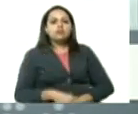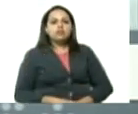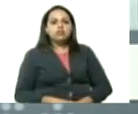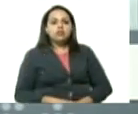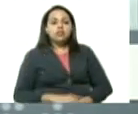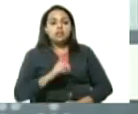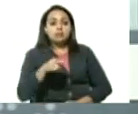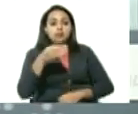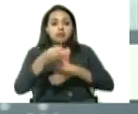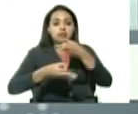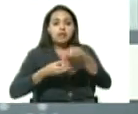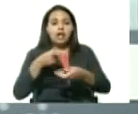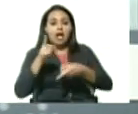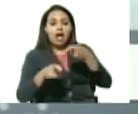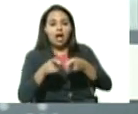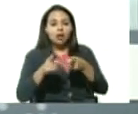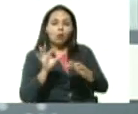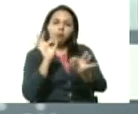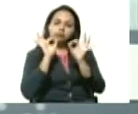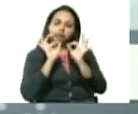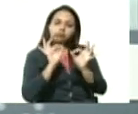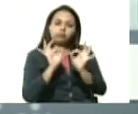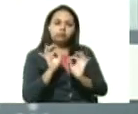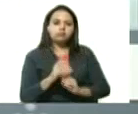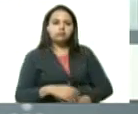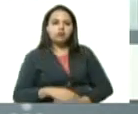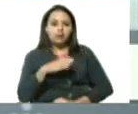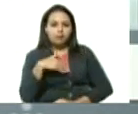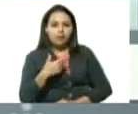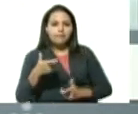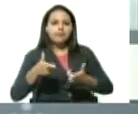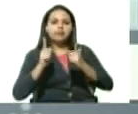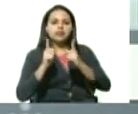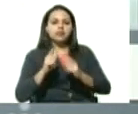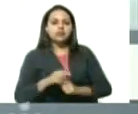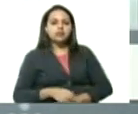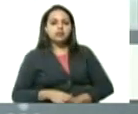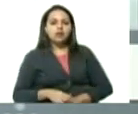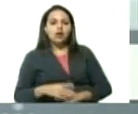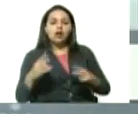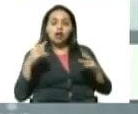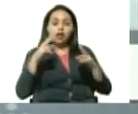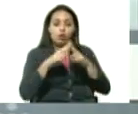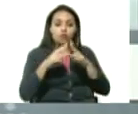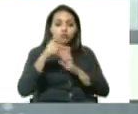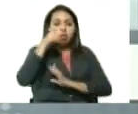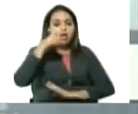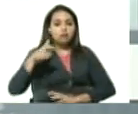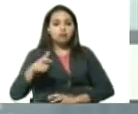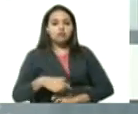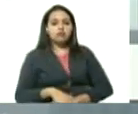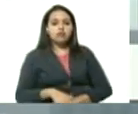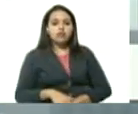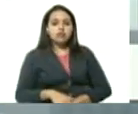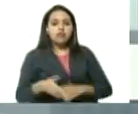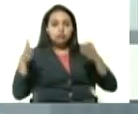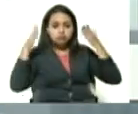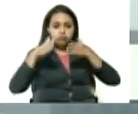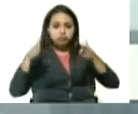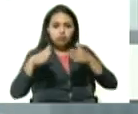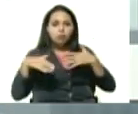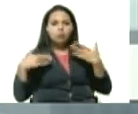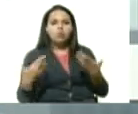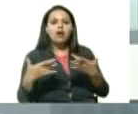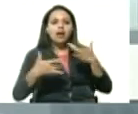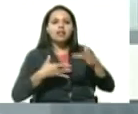hiciera algunos comentarios bien pertinentes que permitan orientar a nuestro pueblo y orientar la acción de